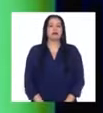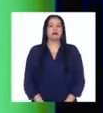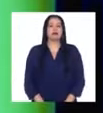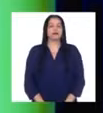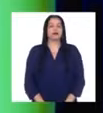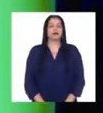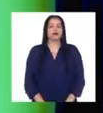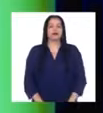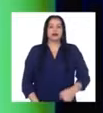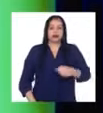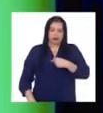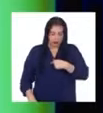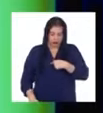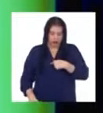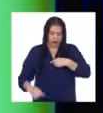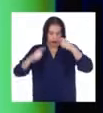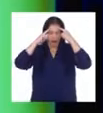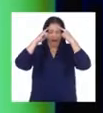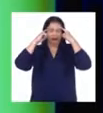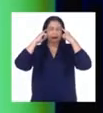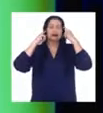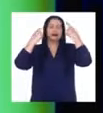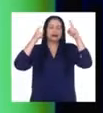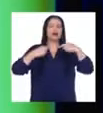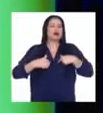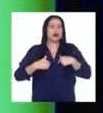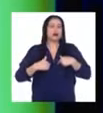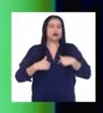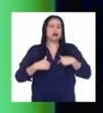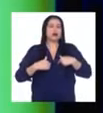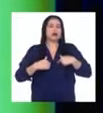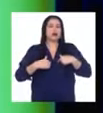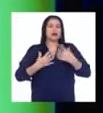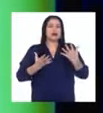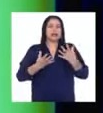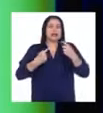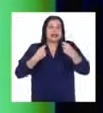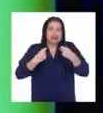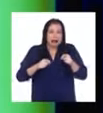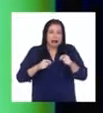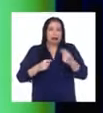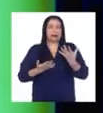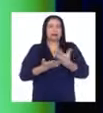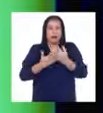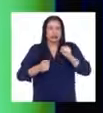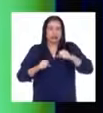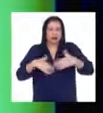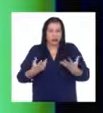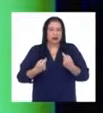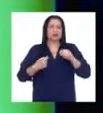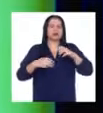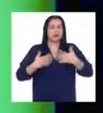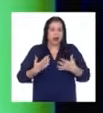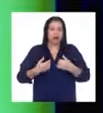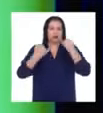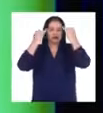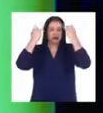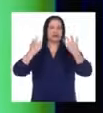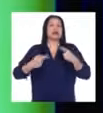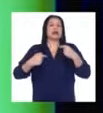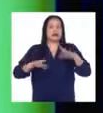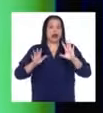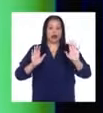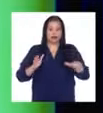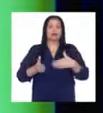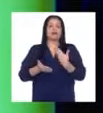Me puse un montón de excusas en la cabeza para participar. Hasta que llegó el